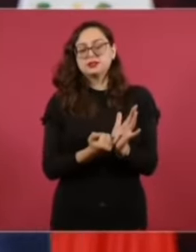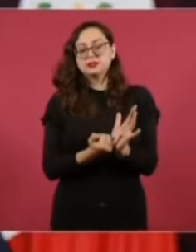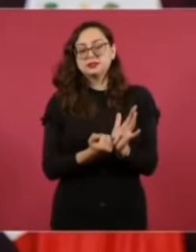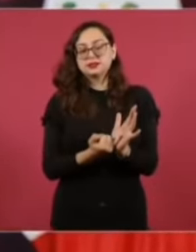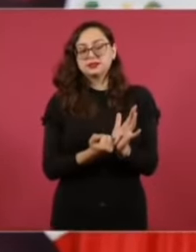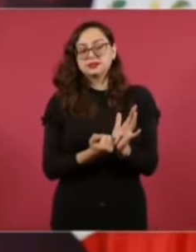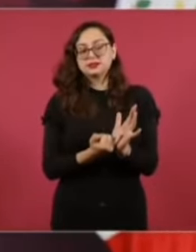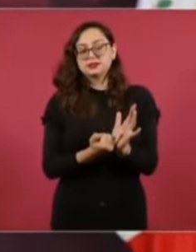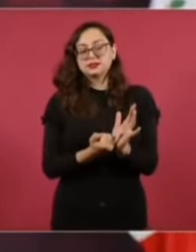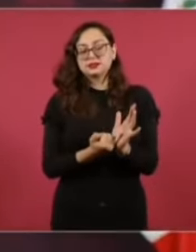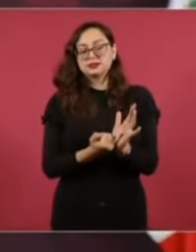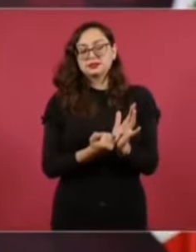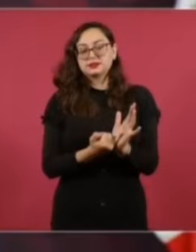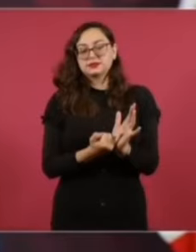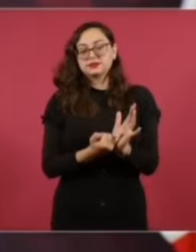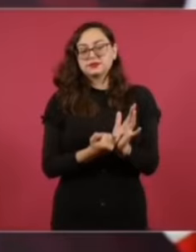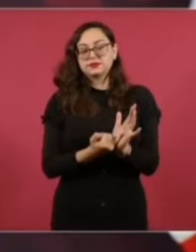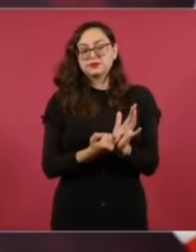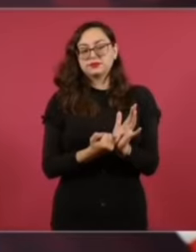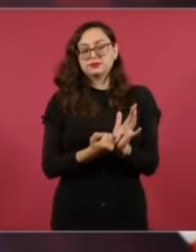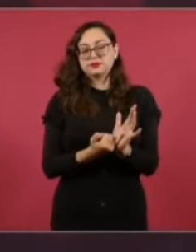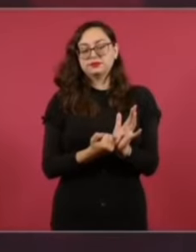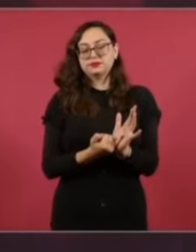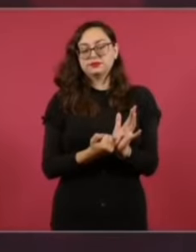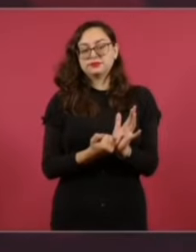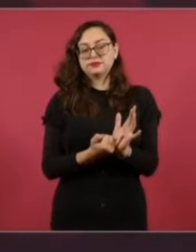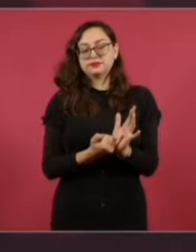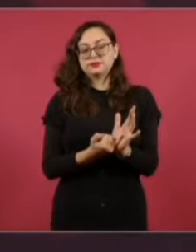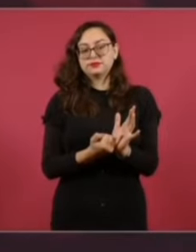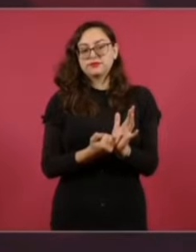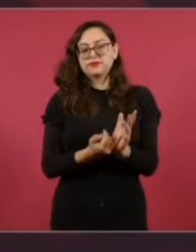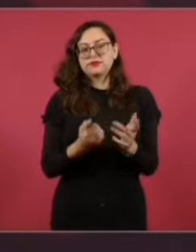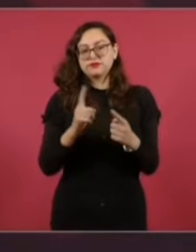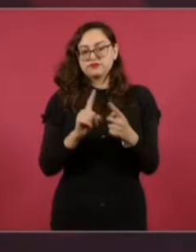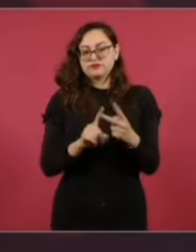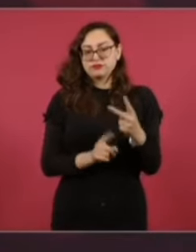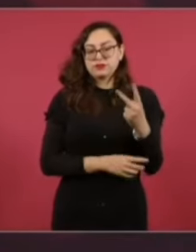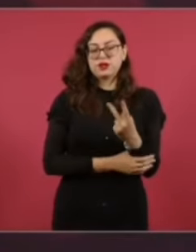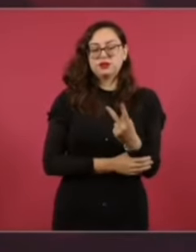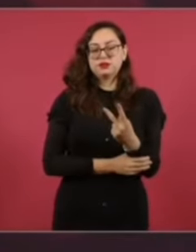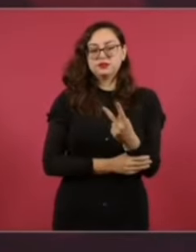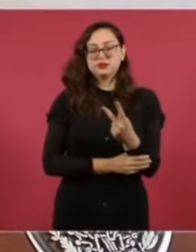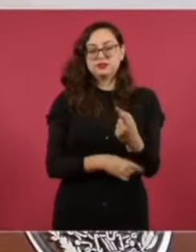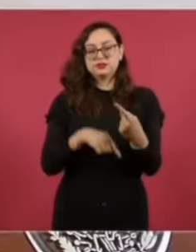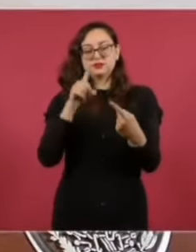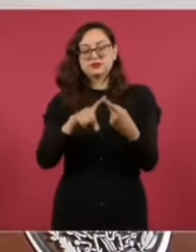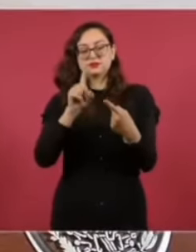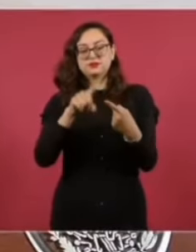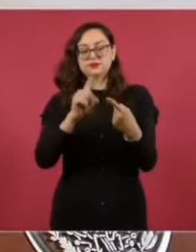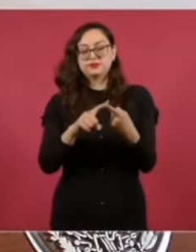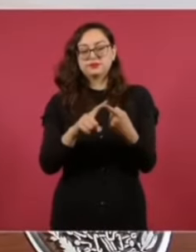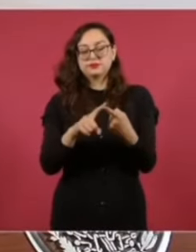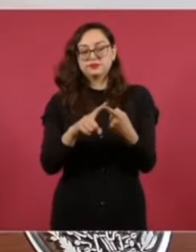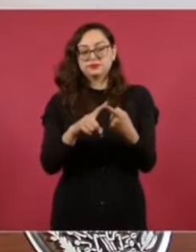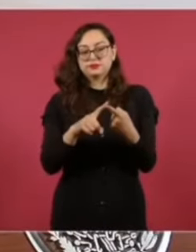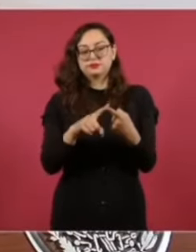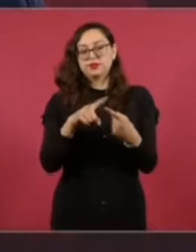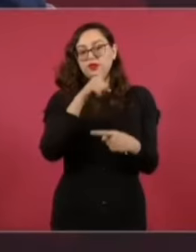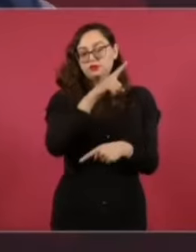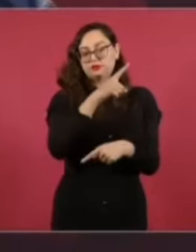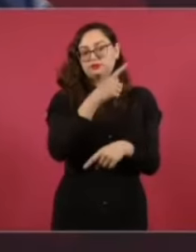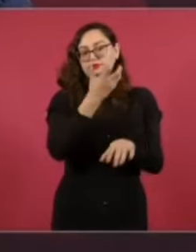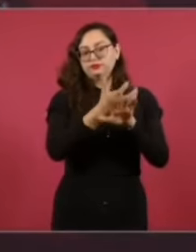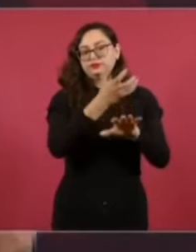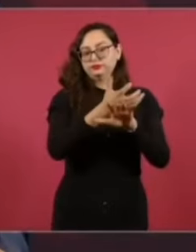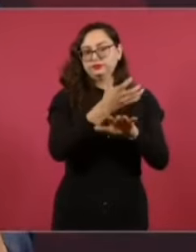Para ver si, son dos cosas. Bueno, primero, esta intervención del gobierno